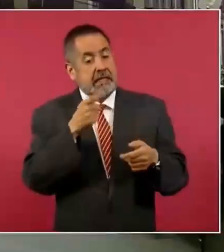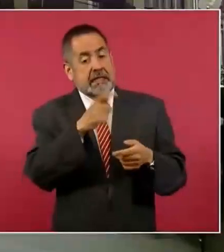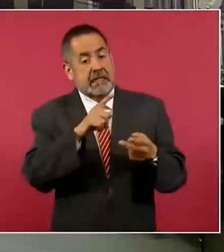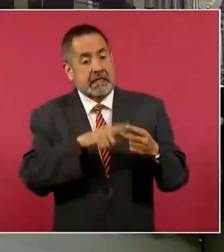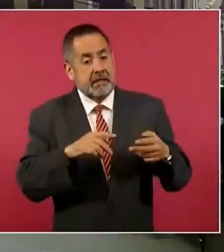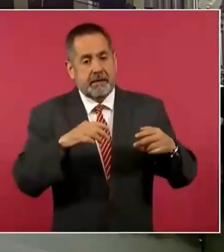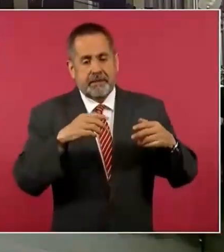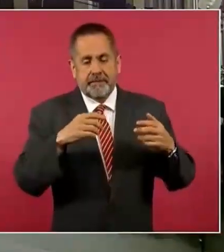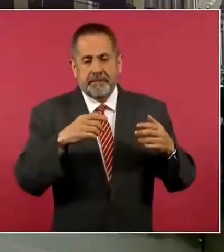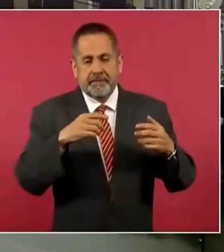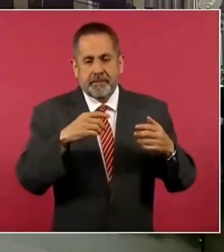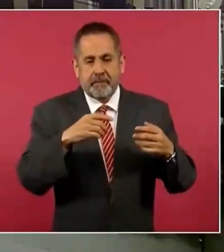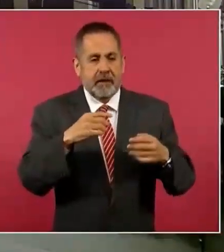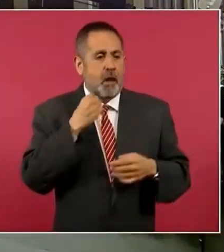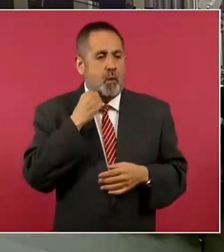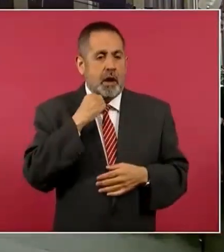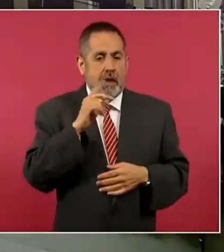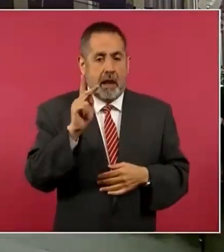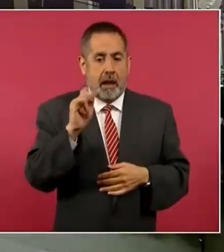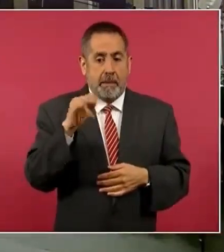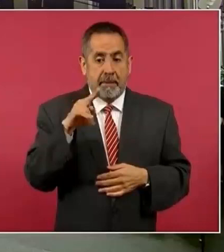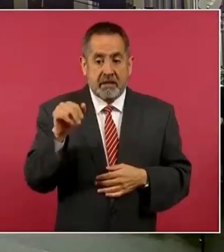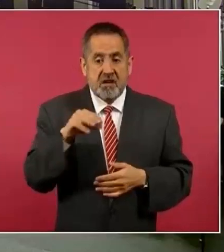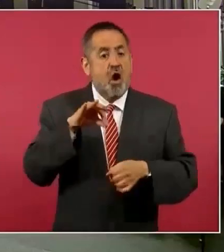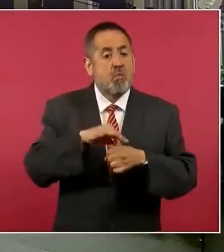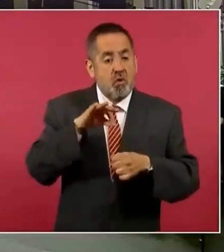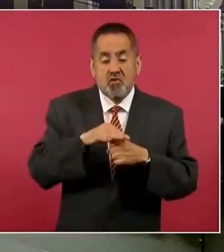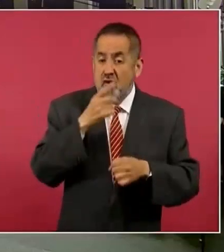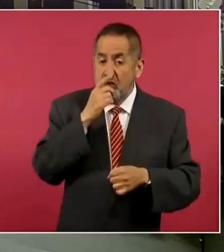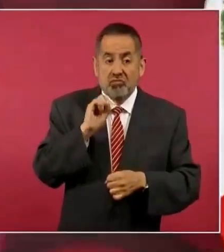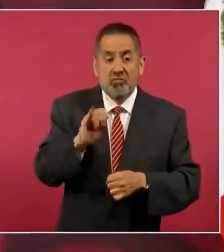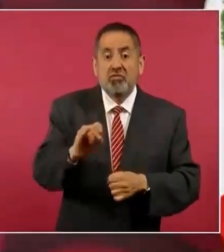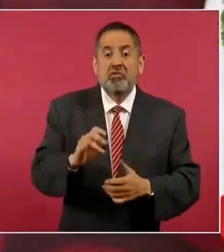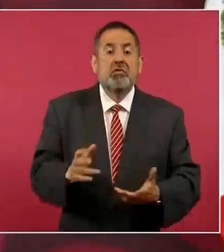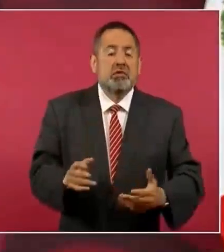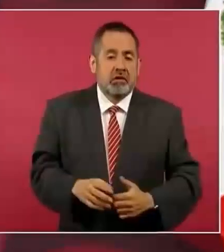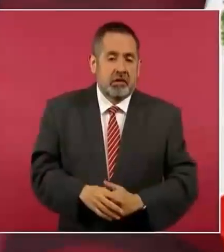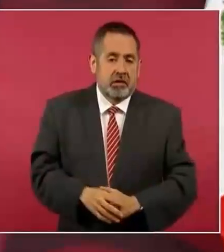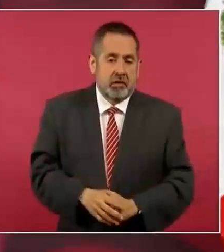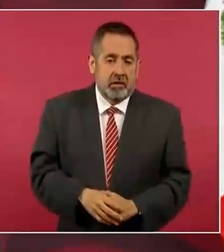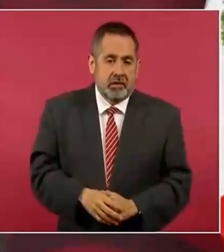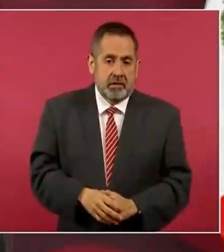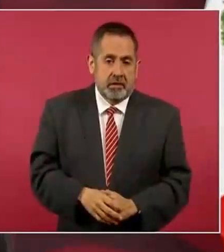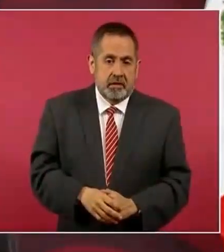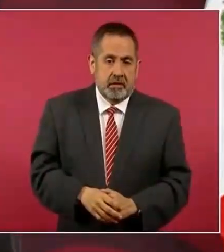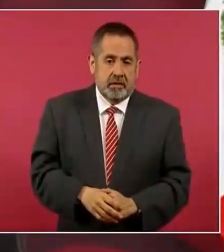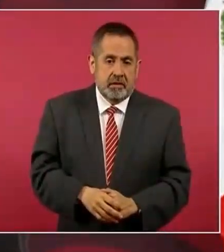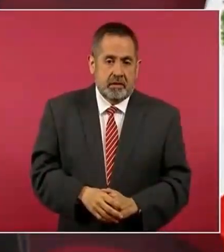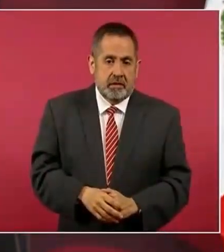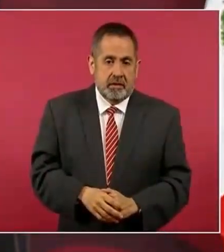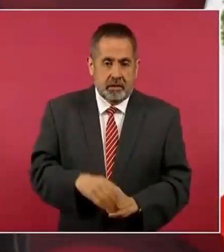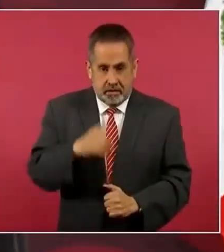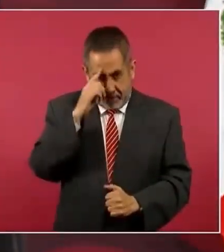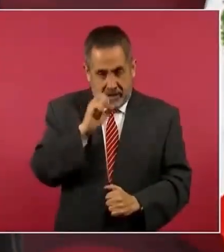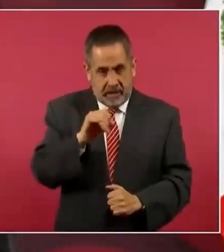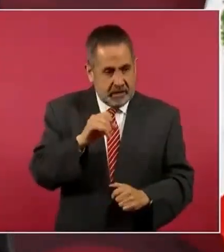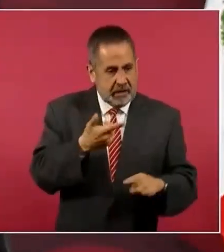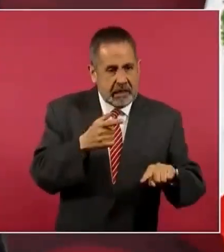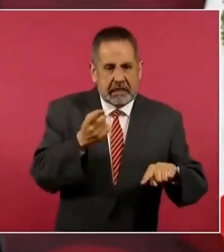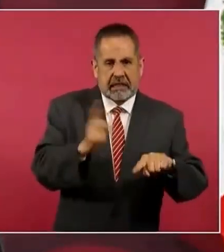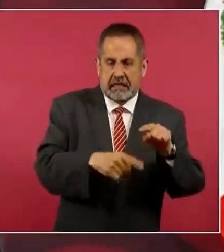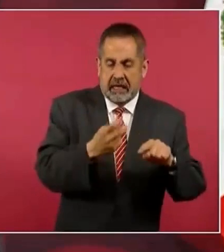la abogada Peña votó para que se quitara